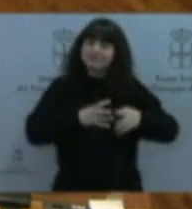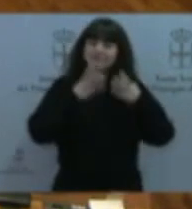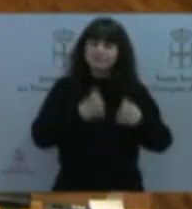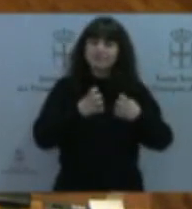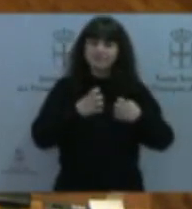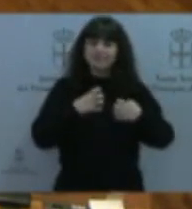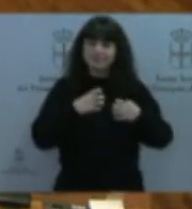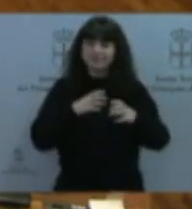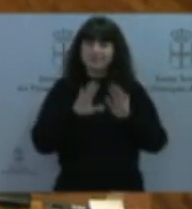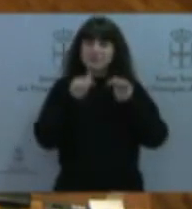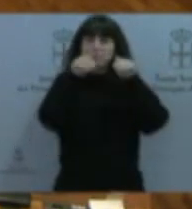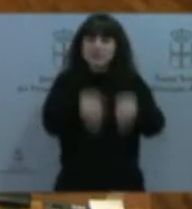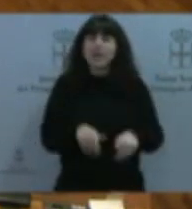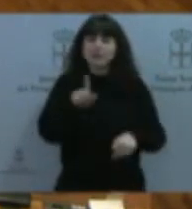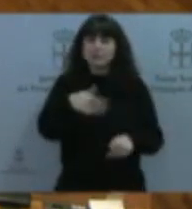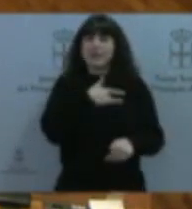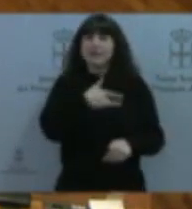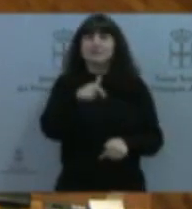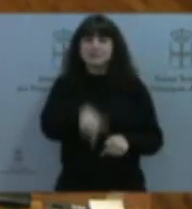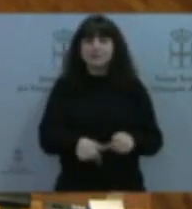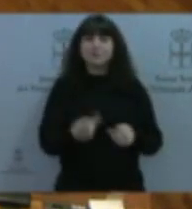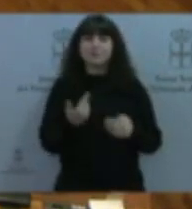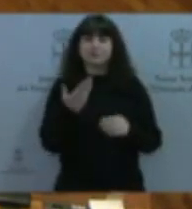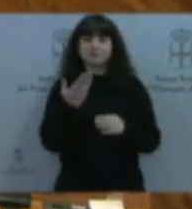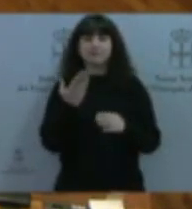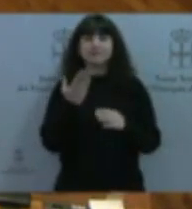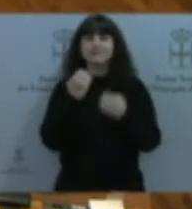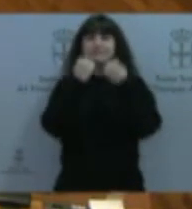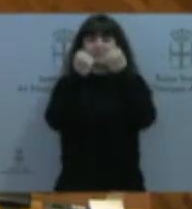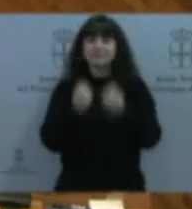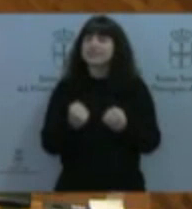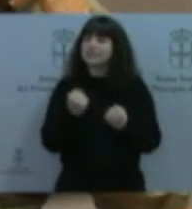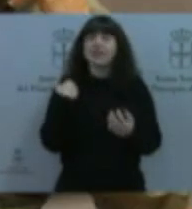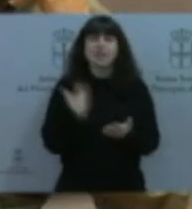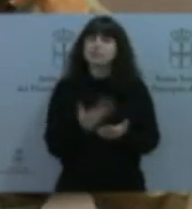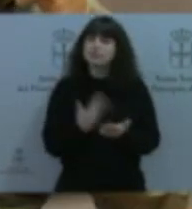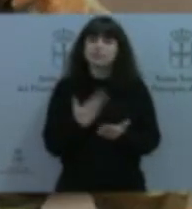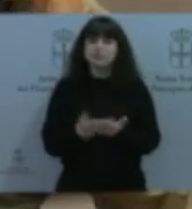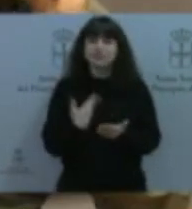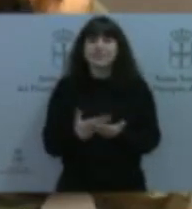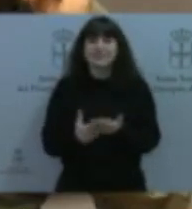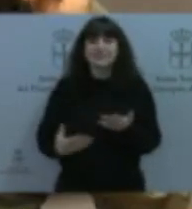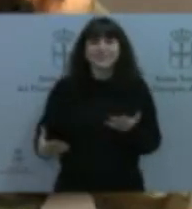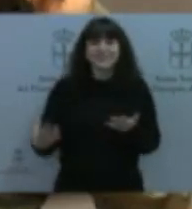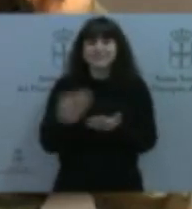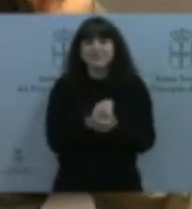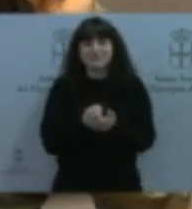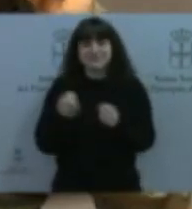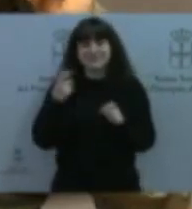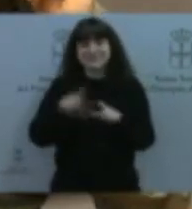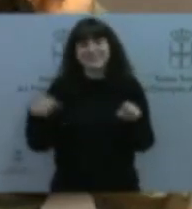creo que ha quedado demostrado en muchas ocasiones, a todas las trabajadoras que nos han facilitado con su trabajo invisible,